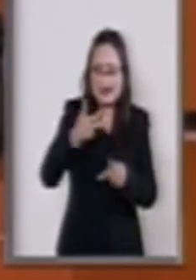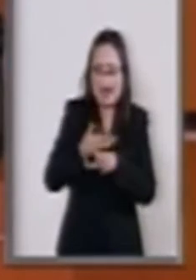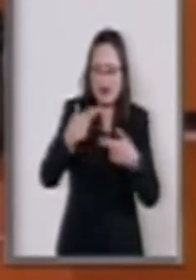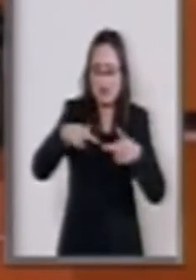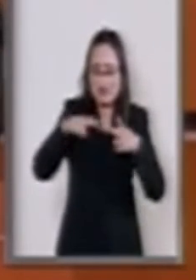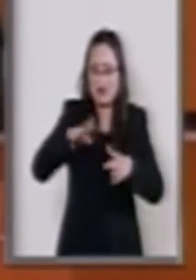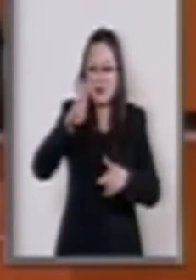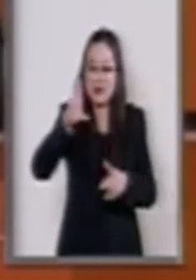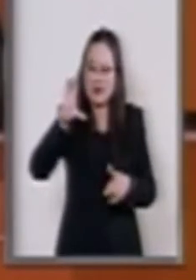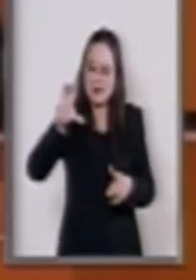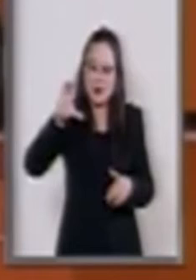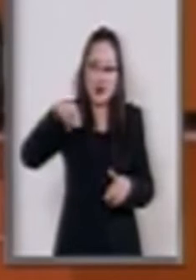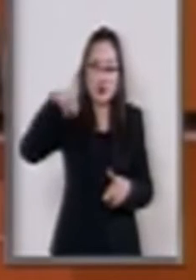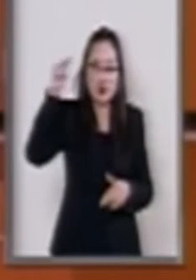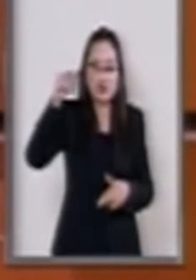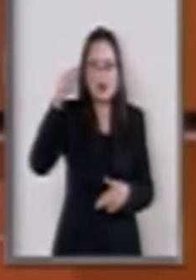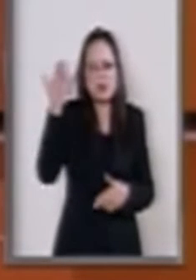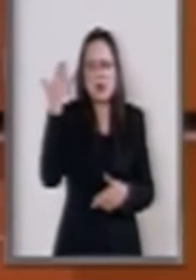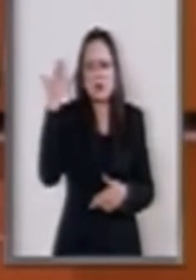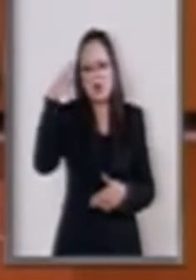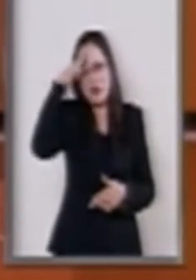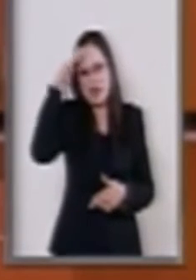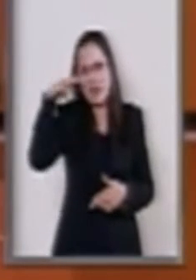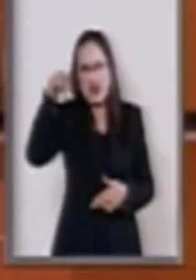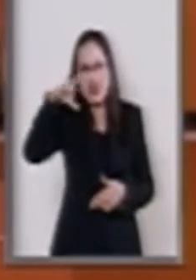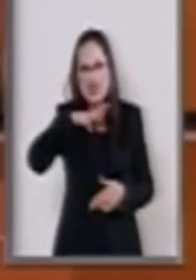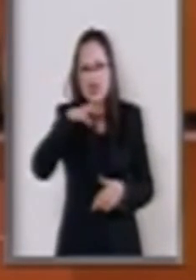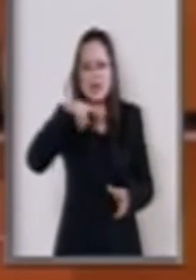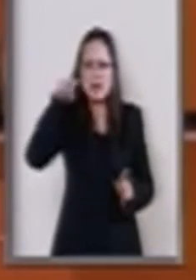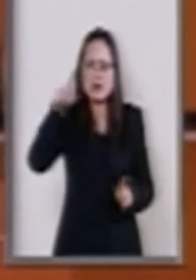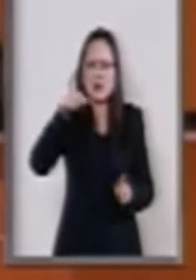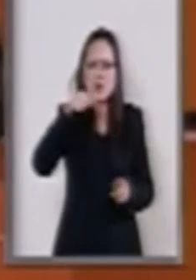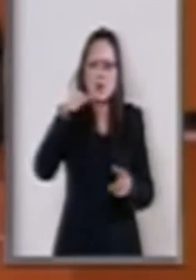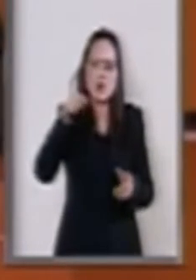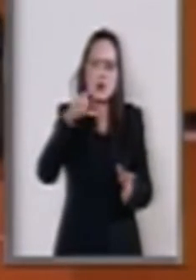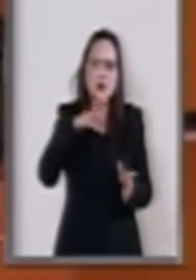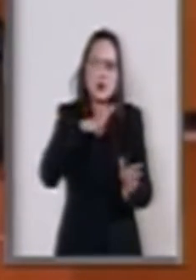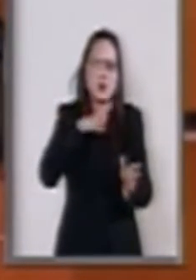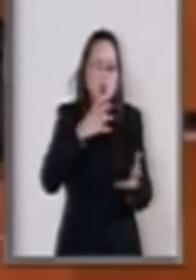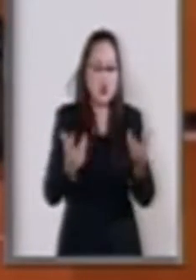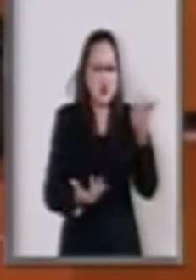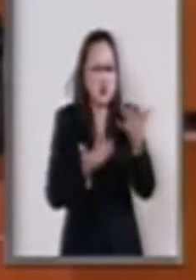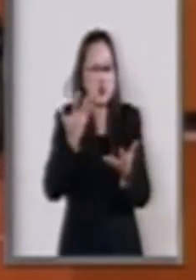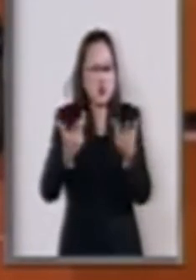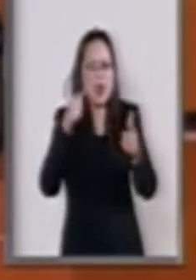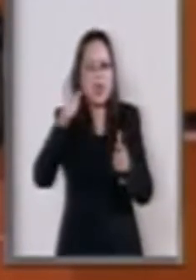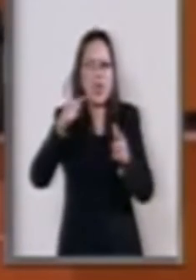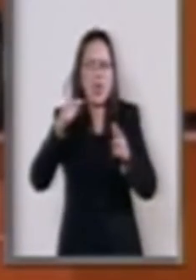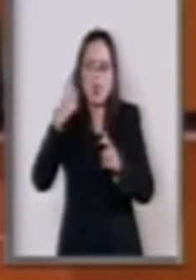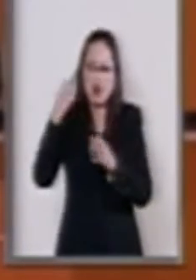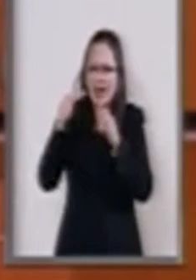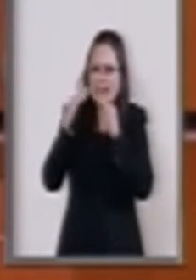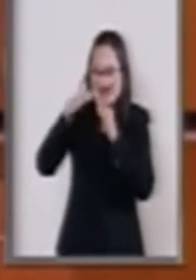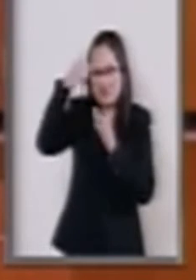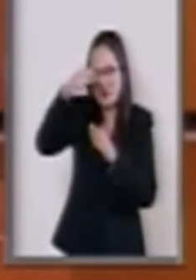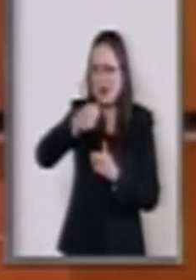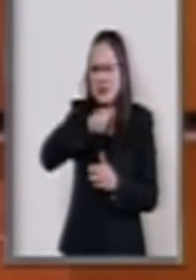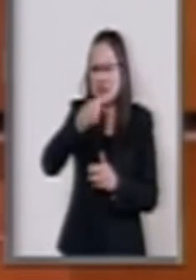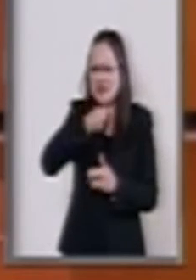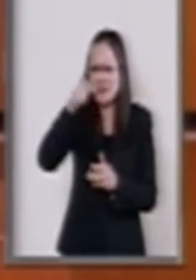Hace unos meses, en Mexicali, tuvo lugar un incendio provocado en un asilo. Si bien,